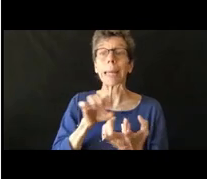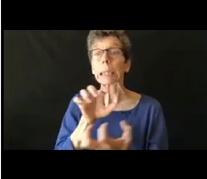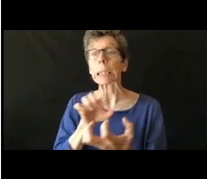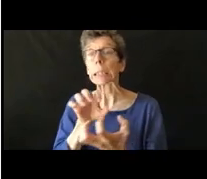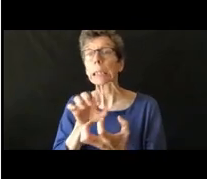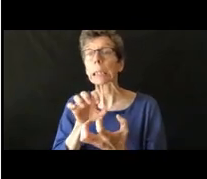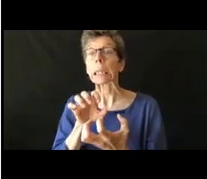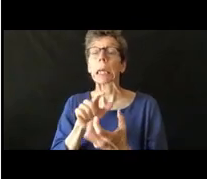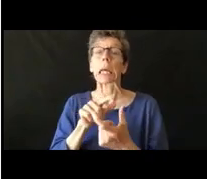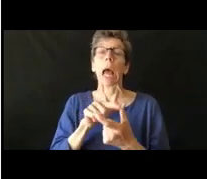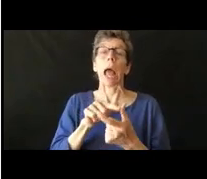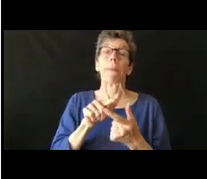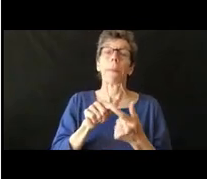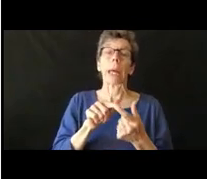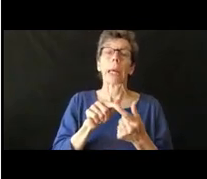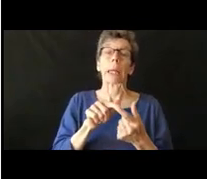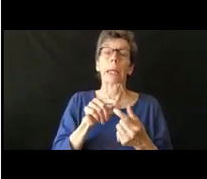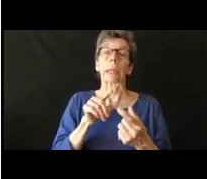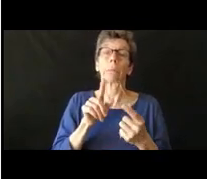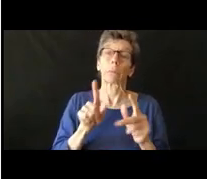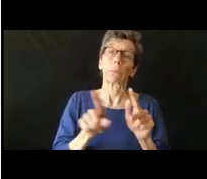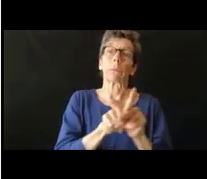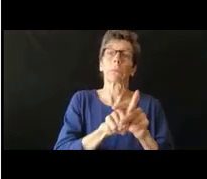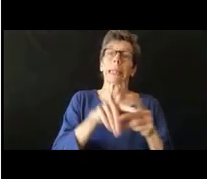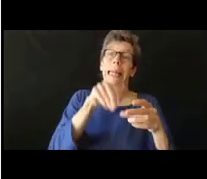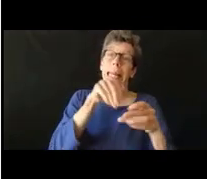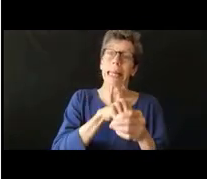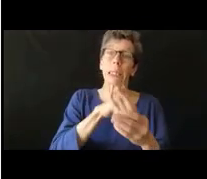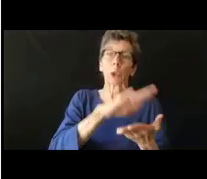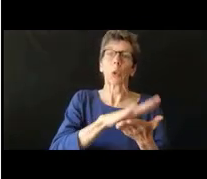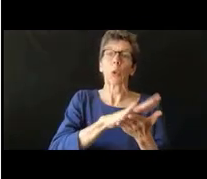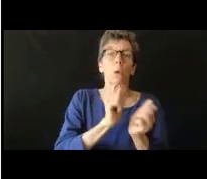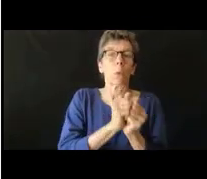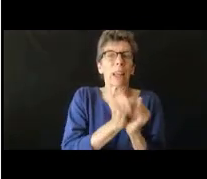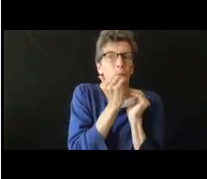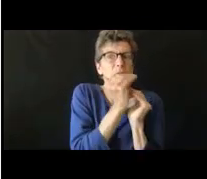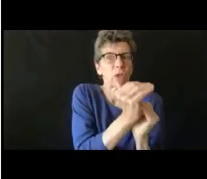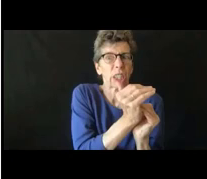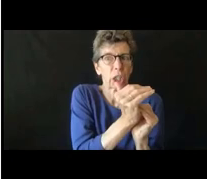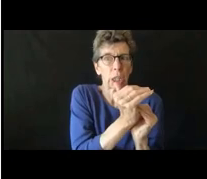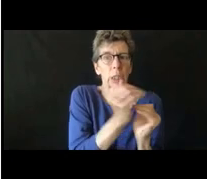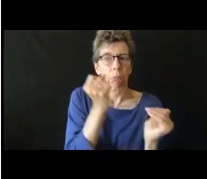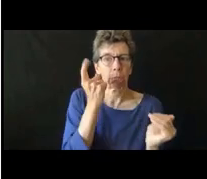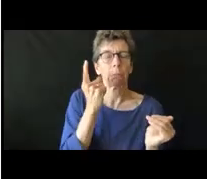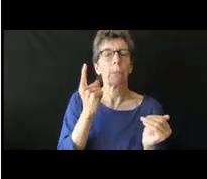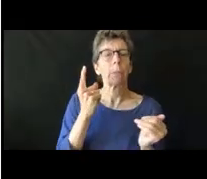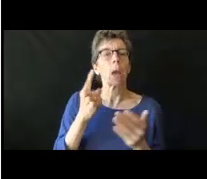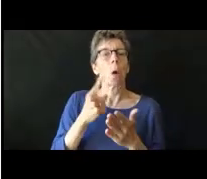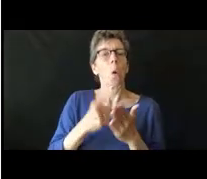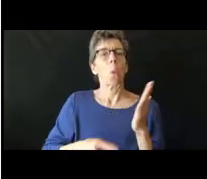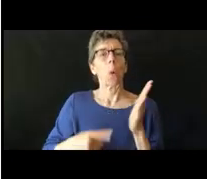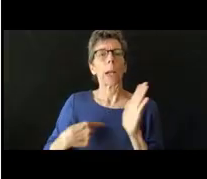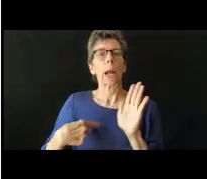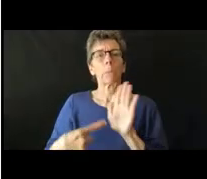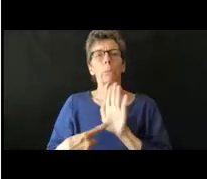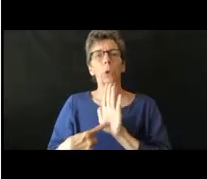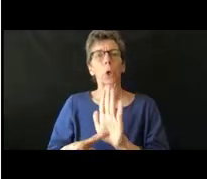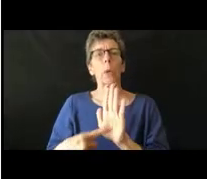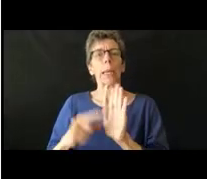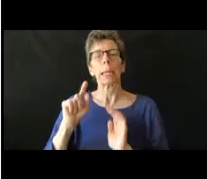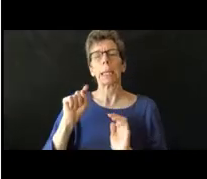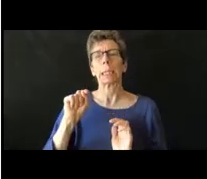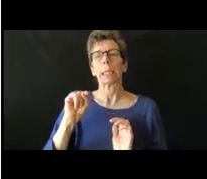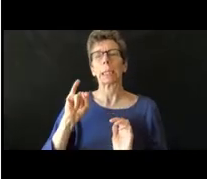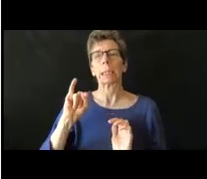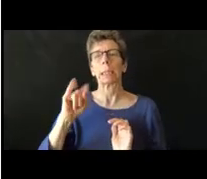hay restricciones escolares así que lo que se pone aquí es para los papás